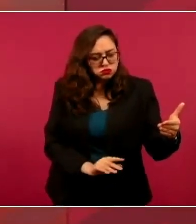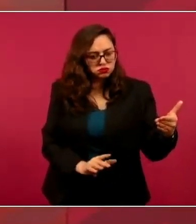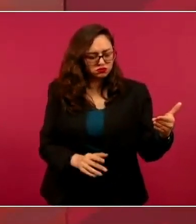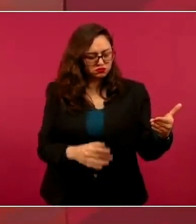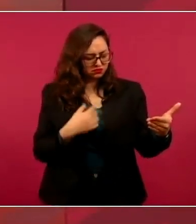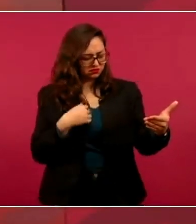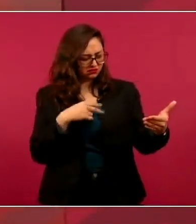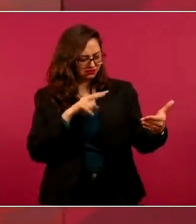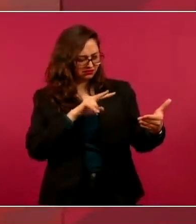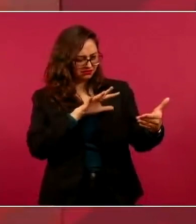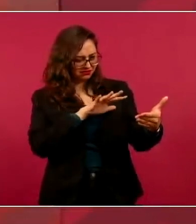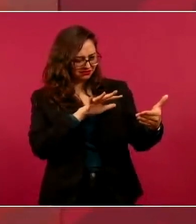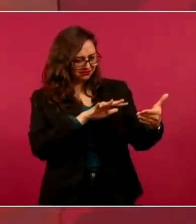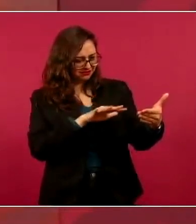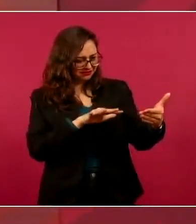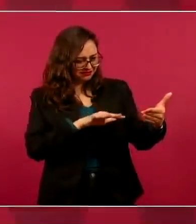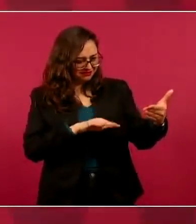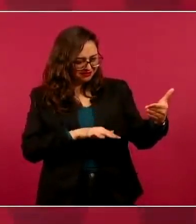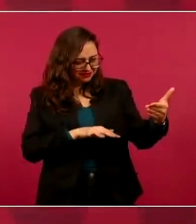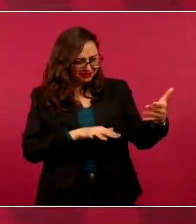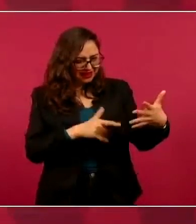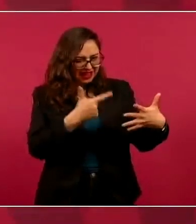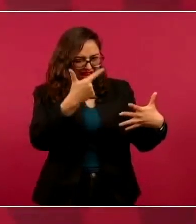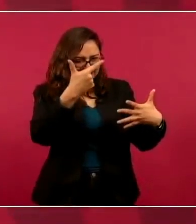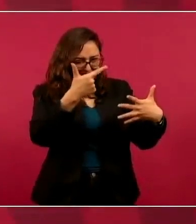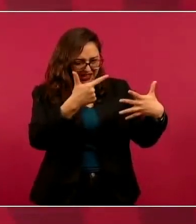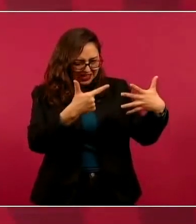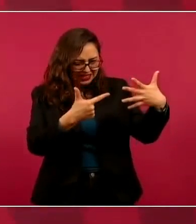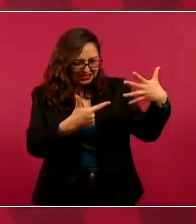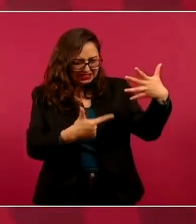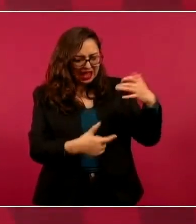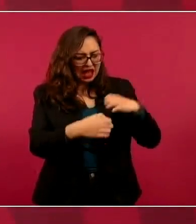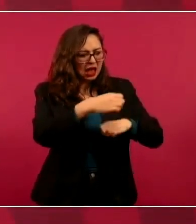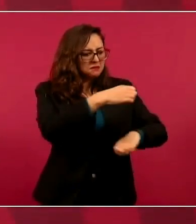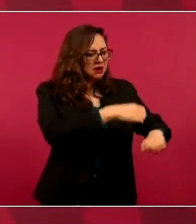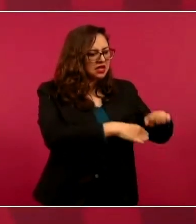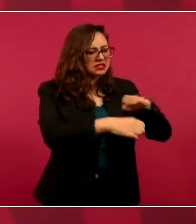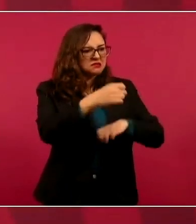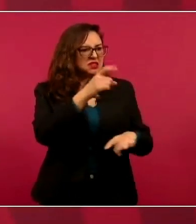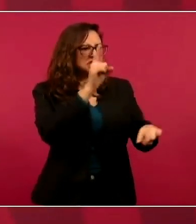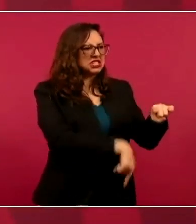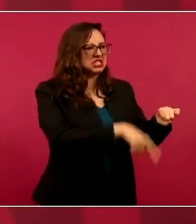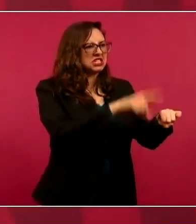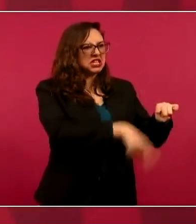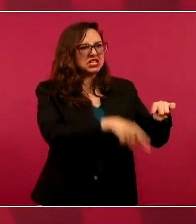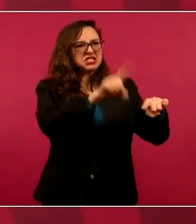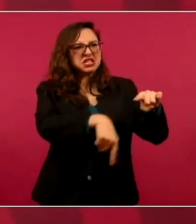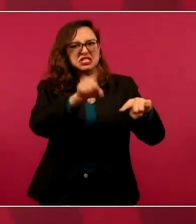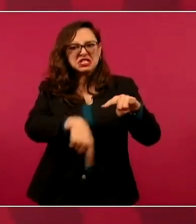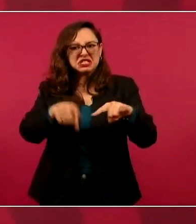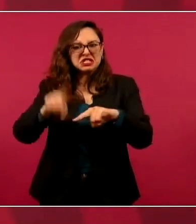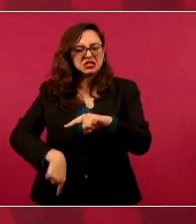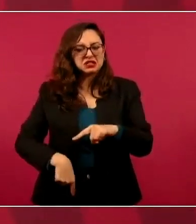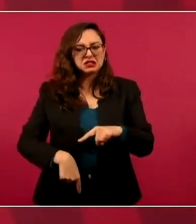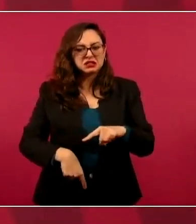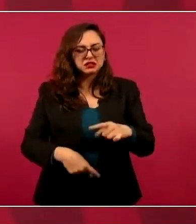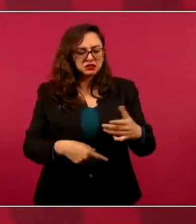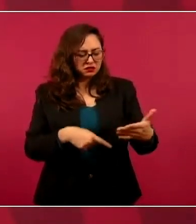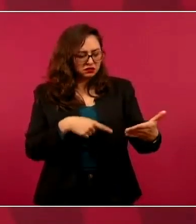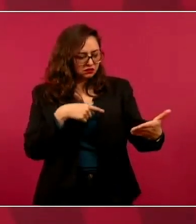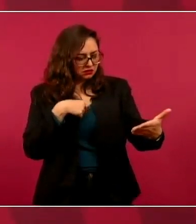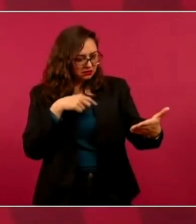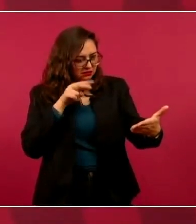y enlistando todas las empresas que íbamos a expropiar de Televisa. Ni